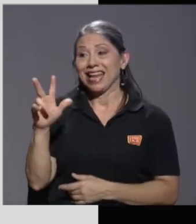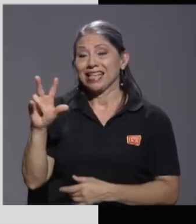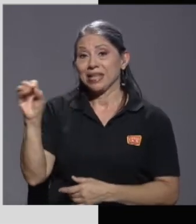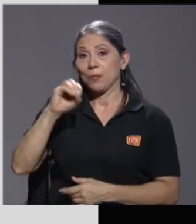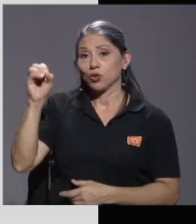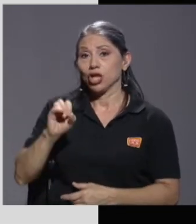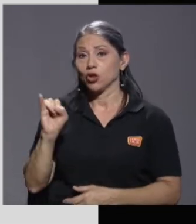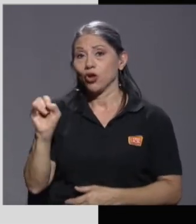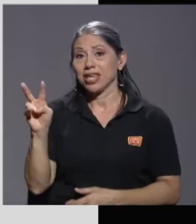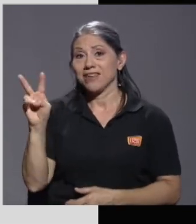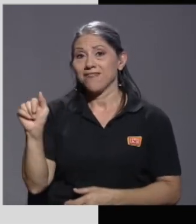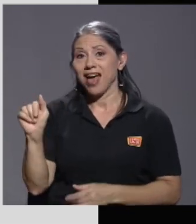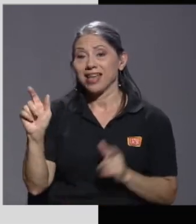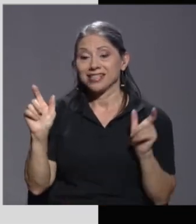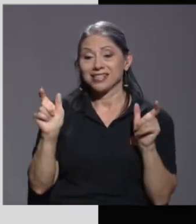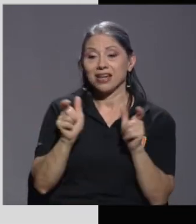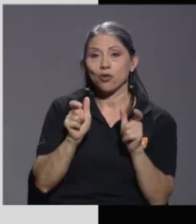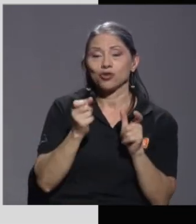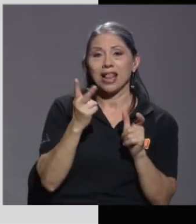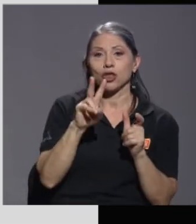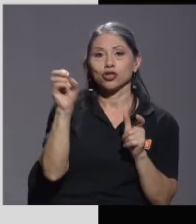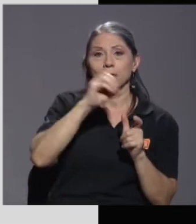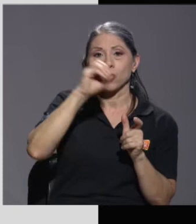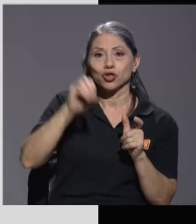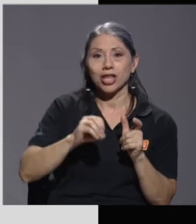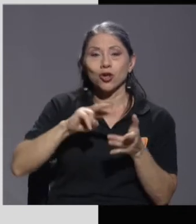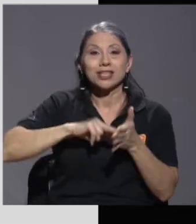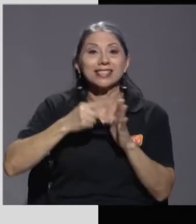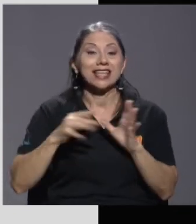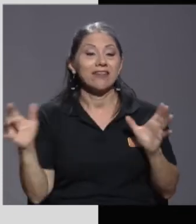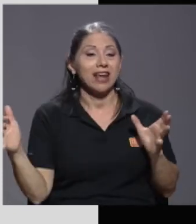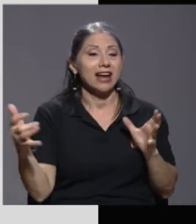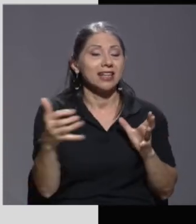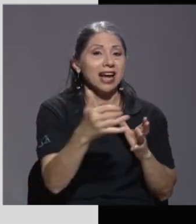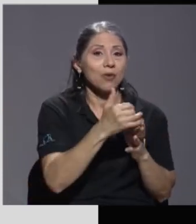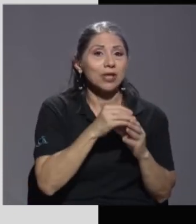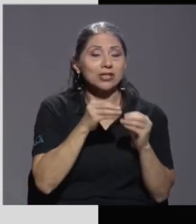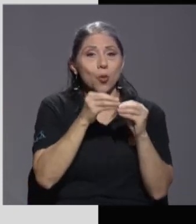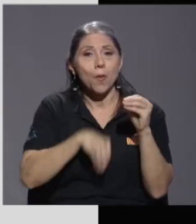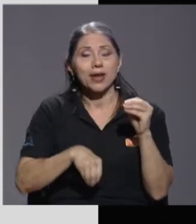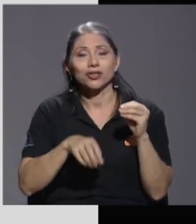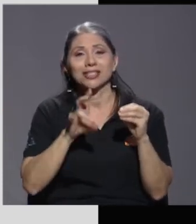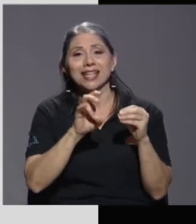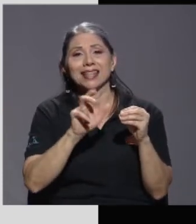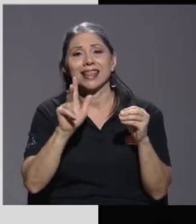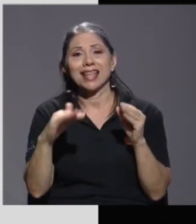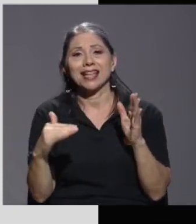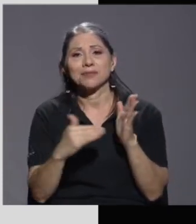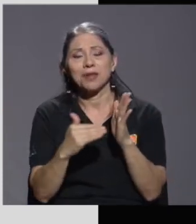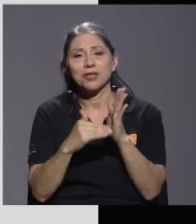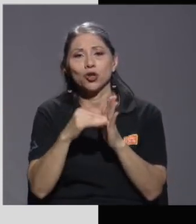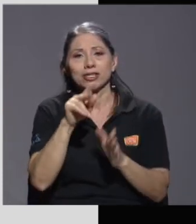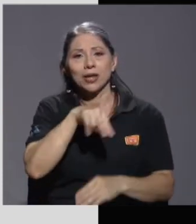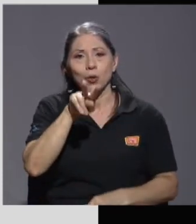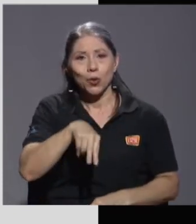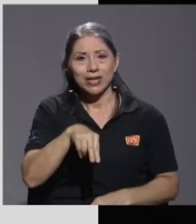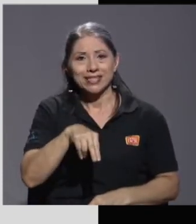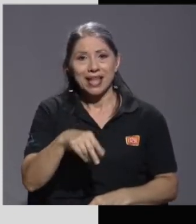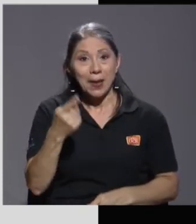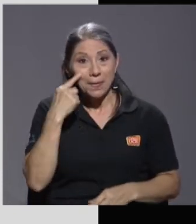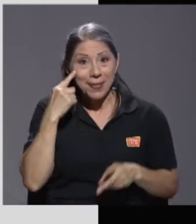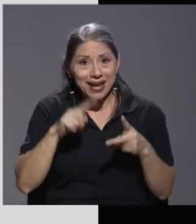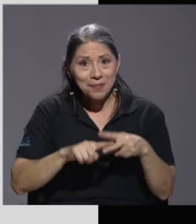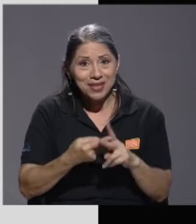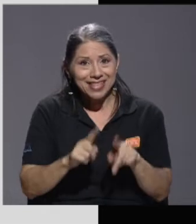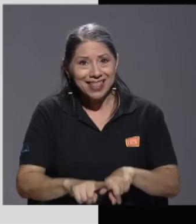12 podría generar una reducción de la recaudación de 73 mil millones de colones. Entonces, vean que empieza un poco diferente